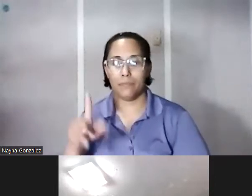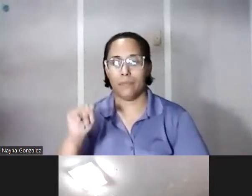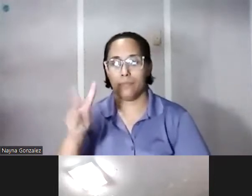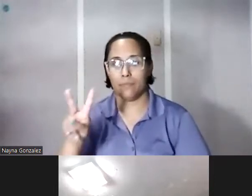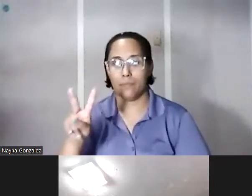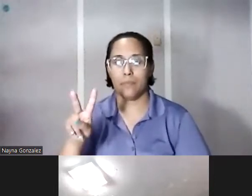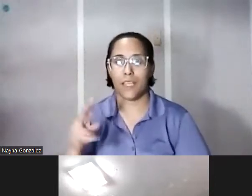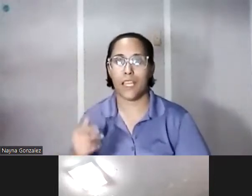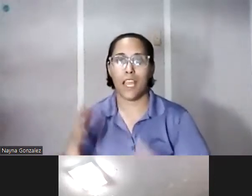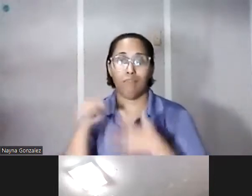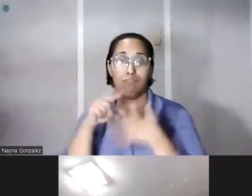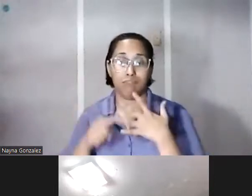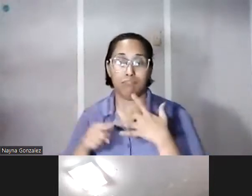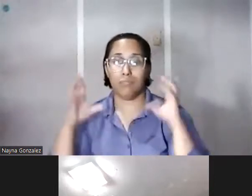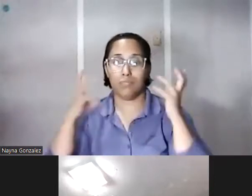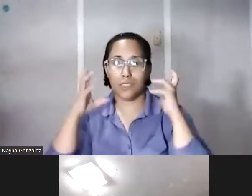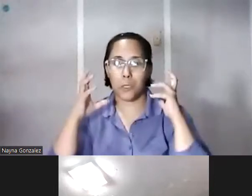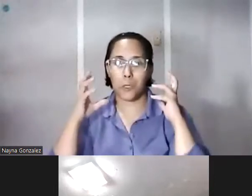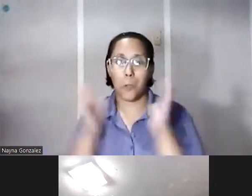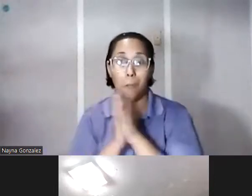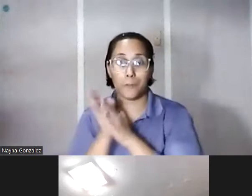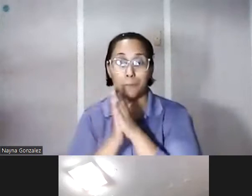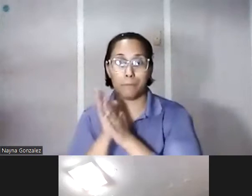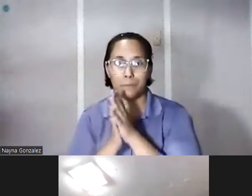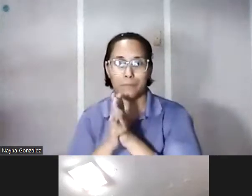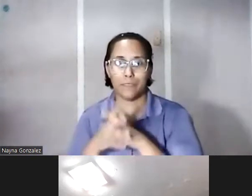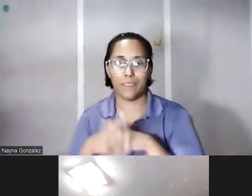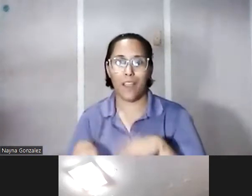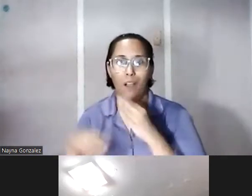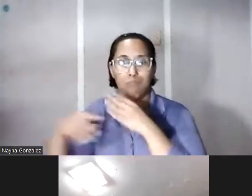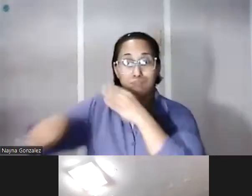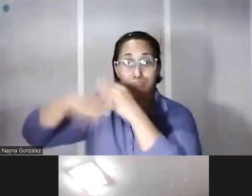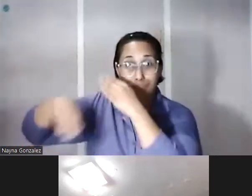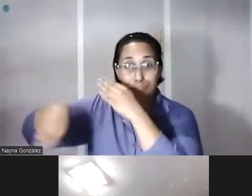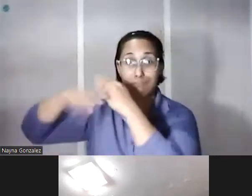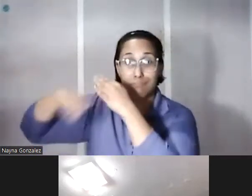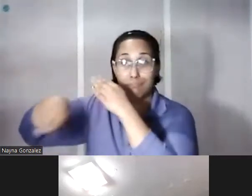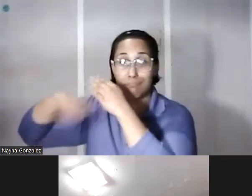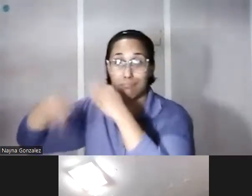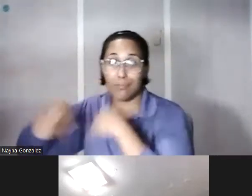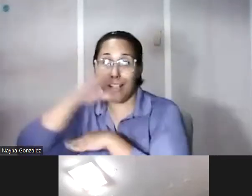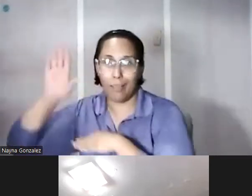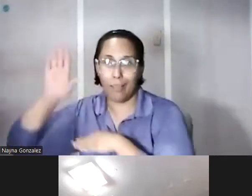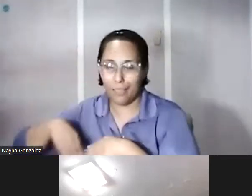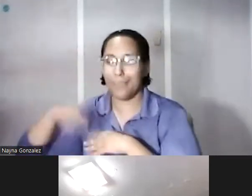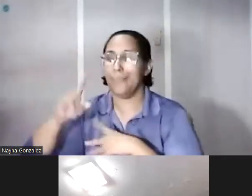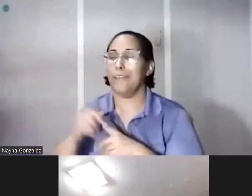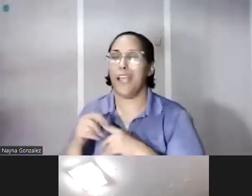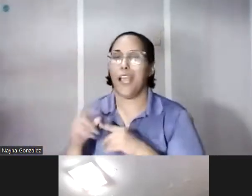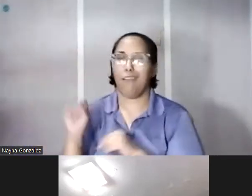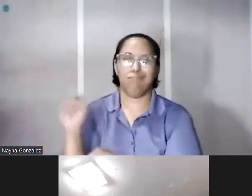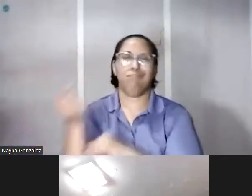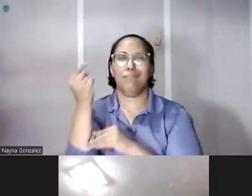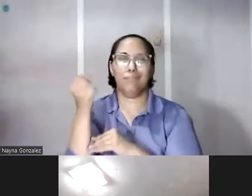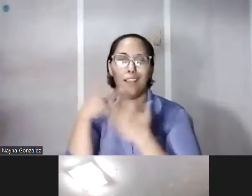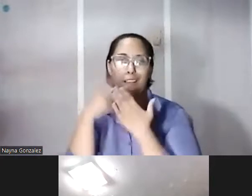a través de la radio me hice fanático del fútbol de balompié aún hoy uno de los principales programas